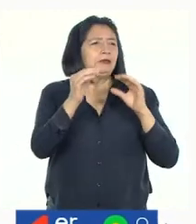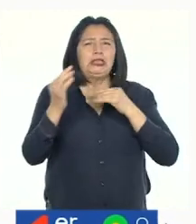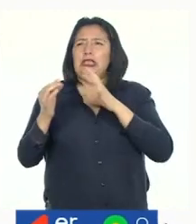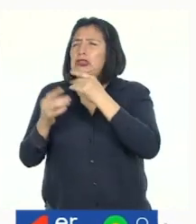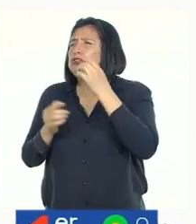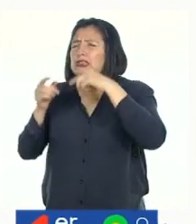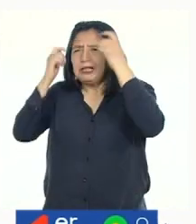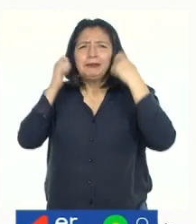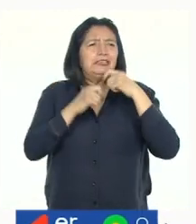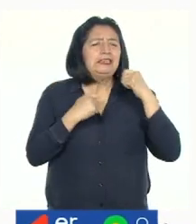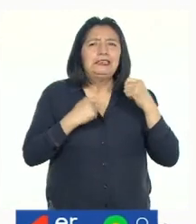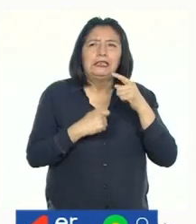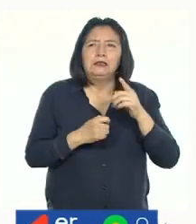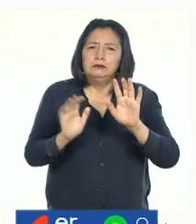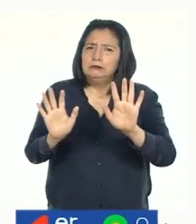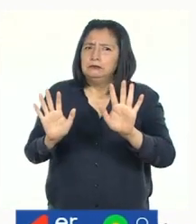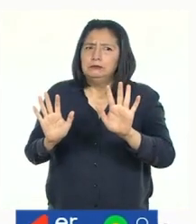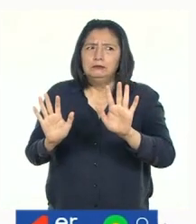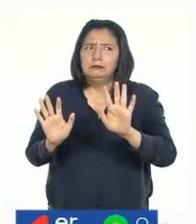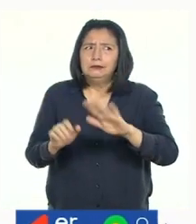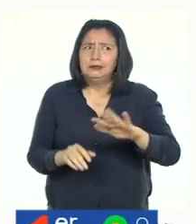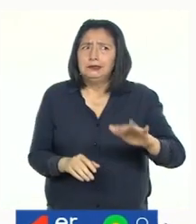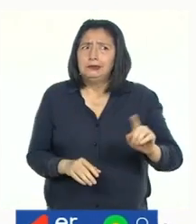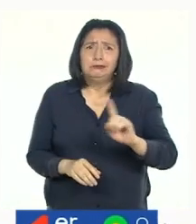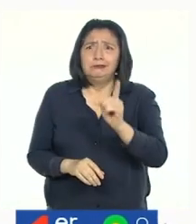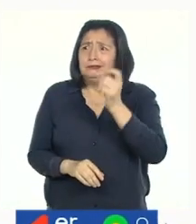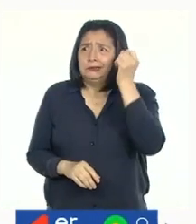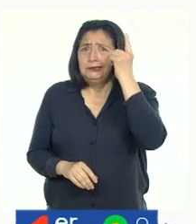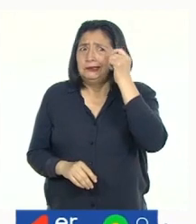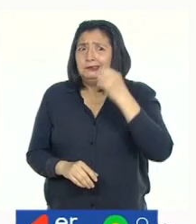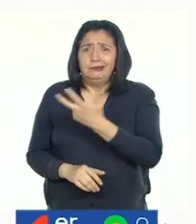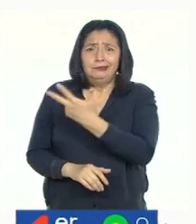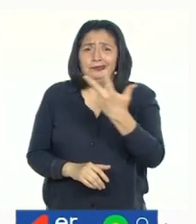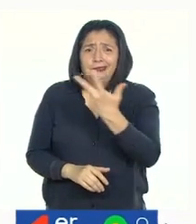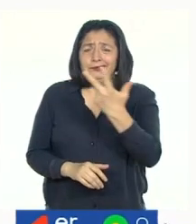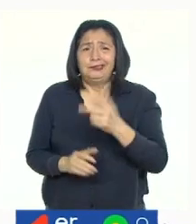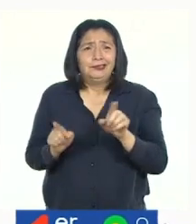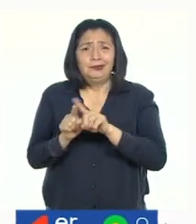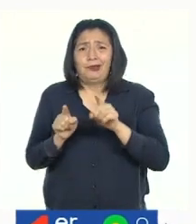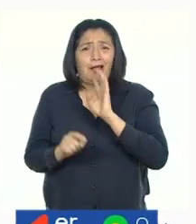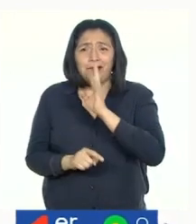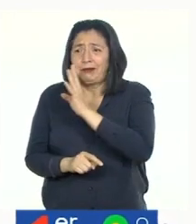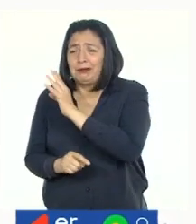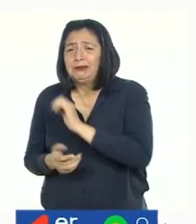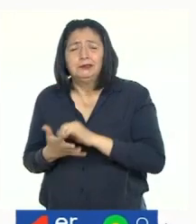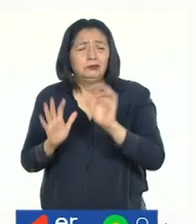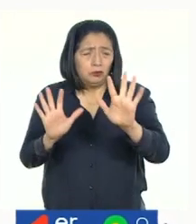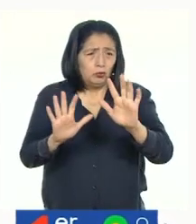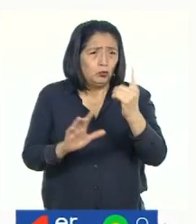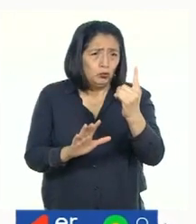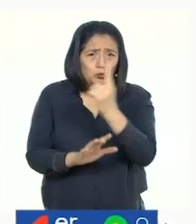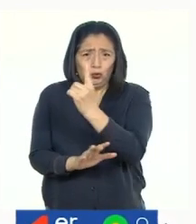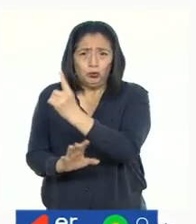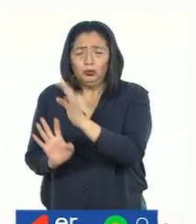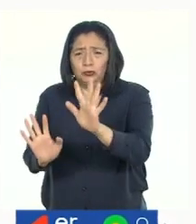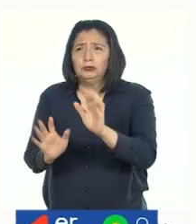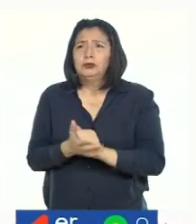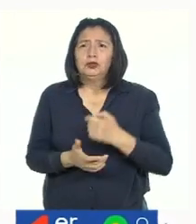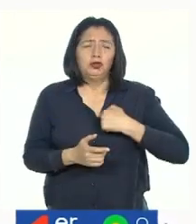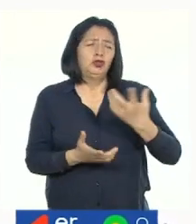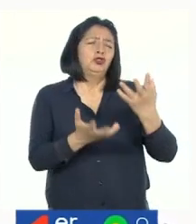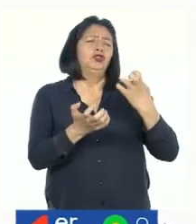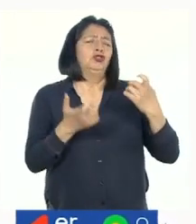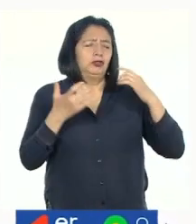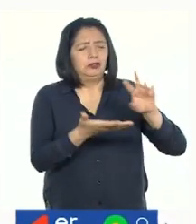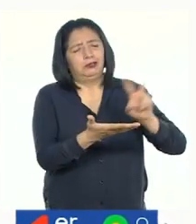cabelucita roja! Niños, tampoco los entiendo si hablan todos al mismo tiempo. Vamos uno a la vez. ¡Yo